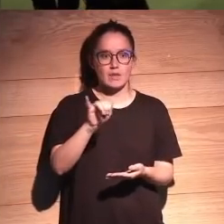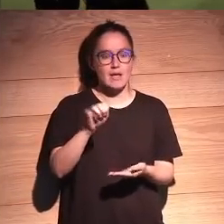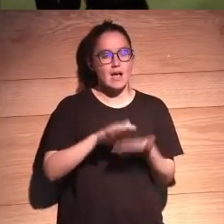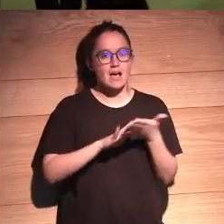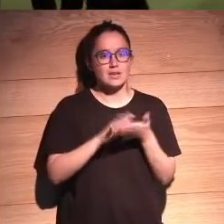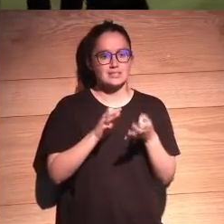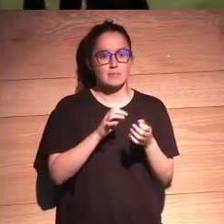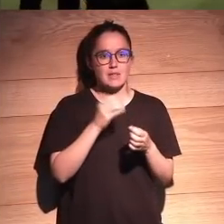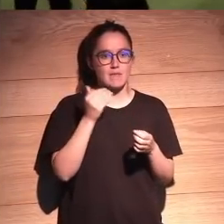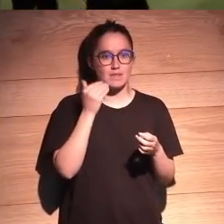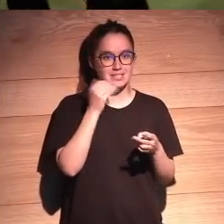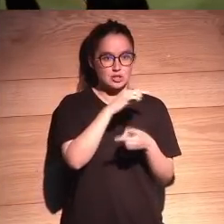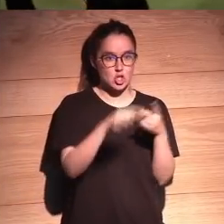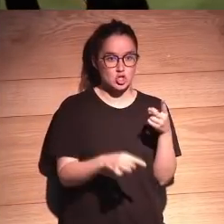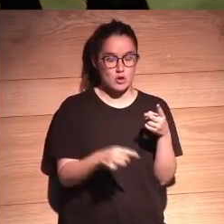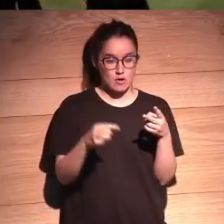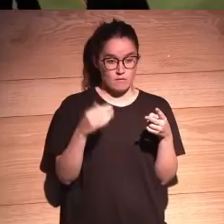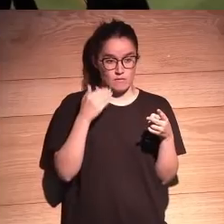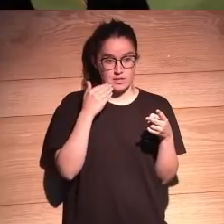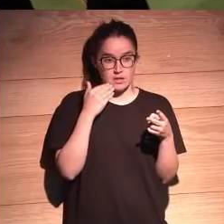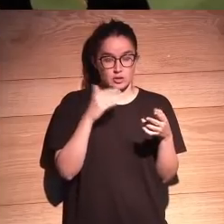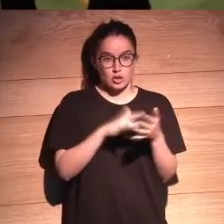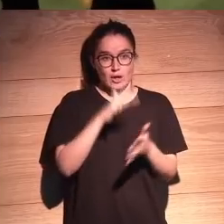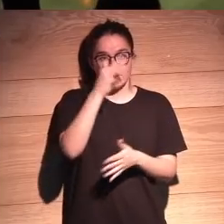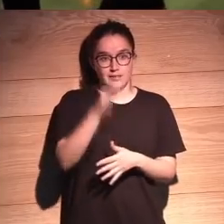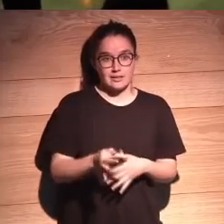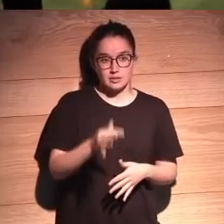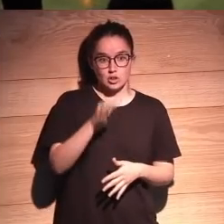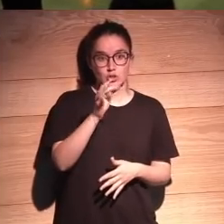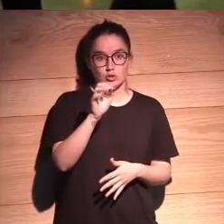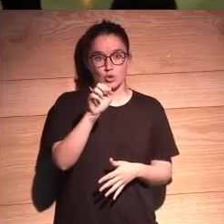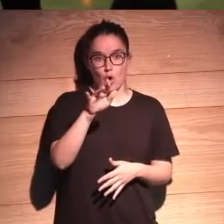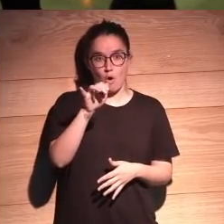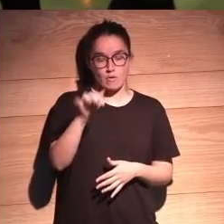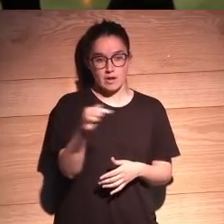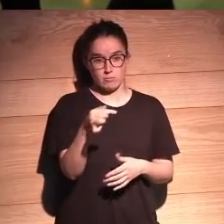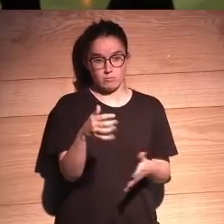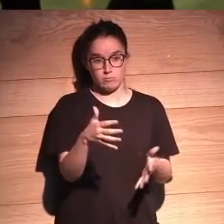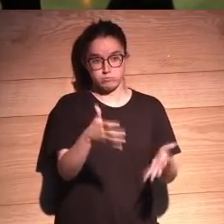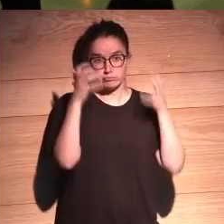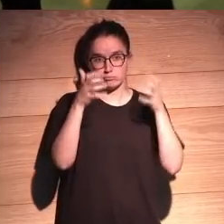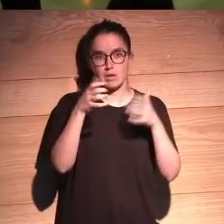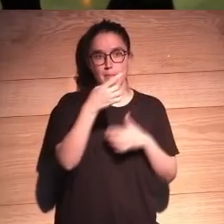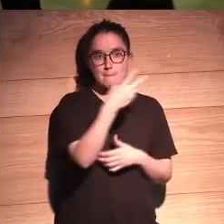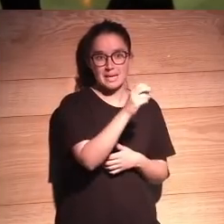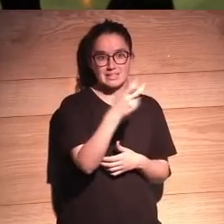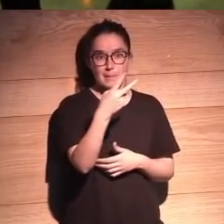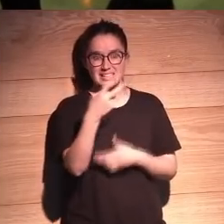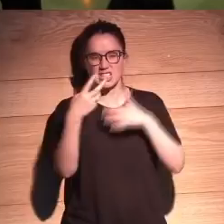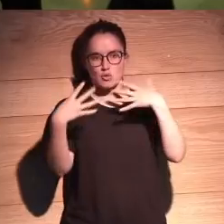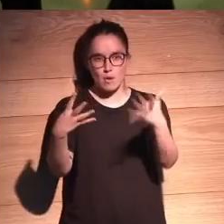habla siempre de dos fechas la fecha en que vamos a pasar el test de Alan Turing que estimamos que va a ser el año 2029 y